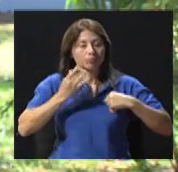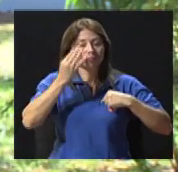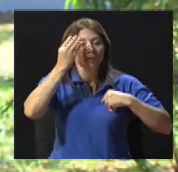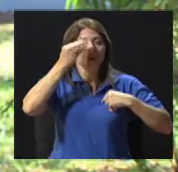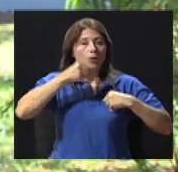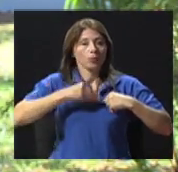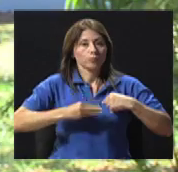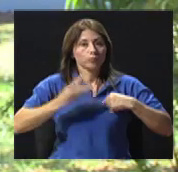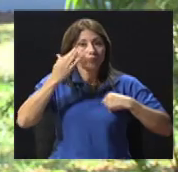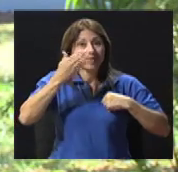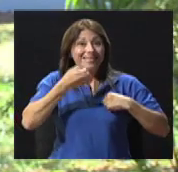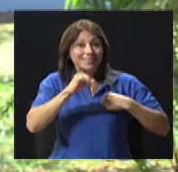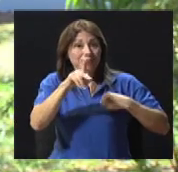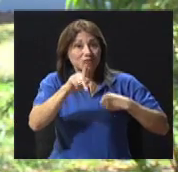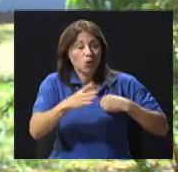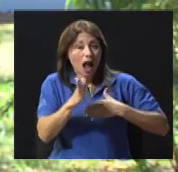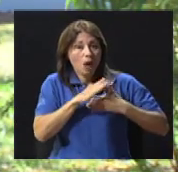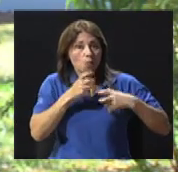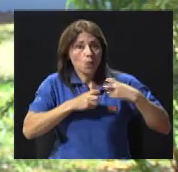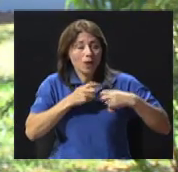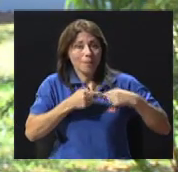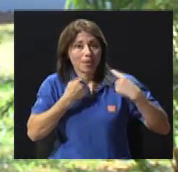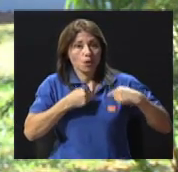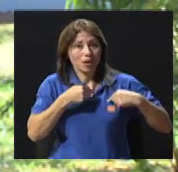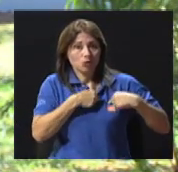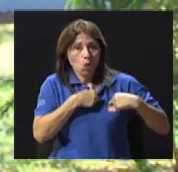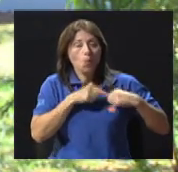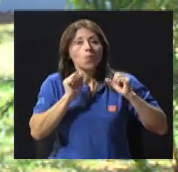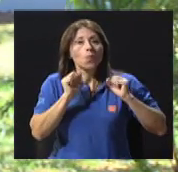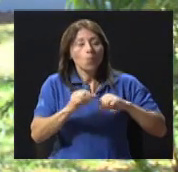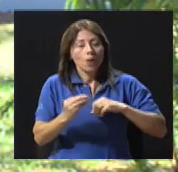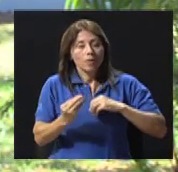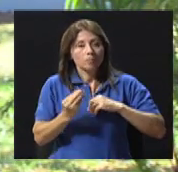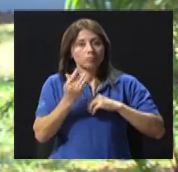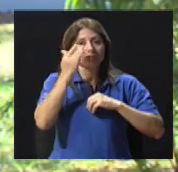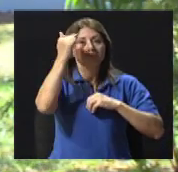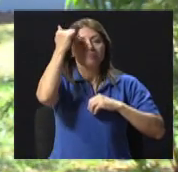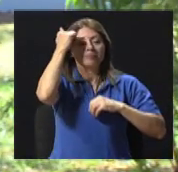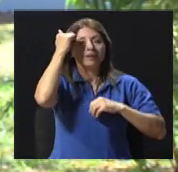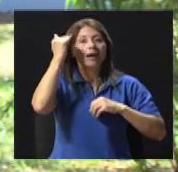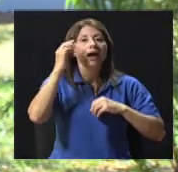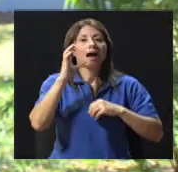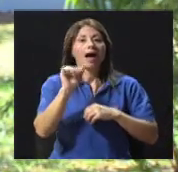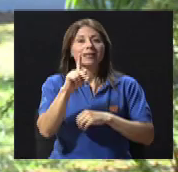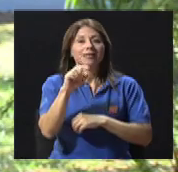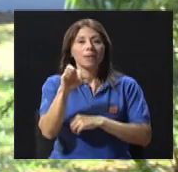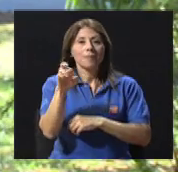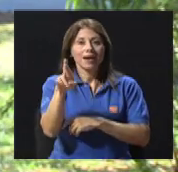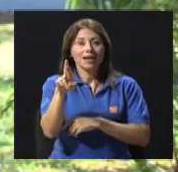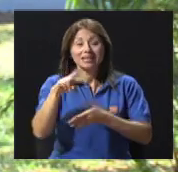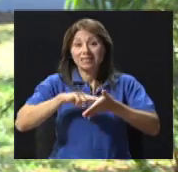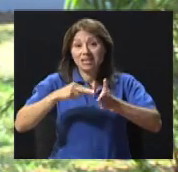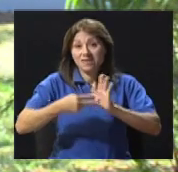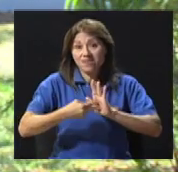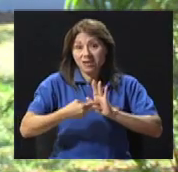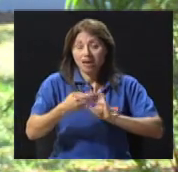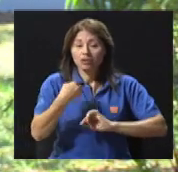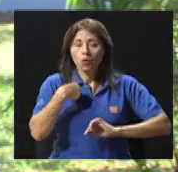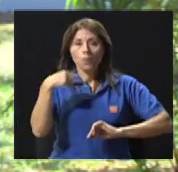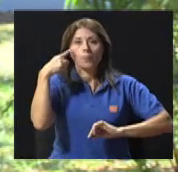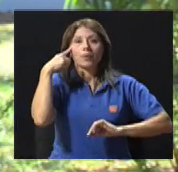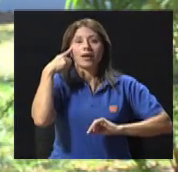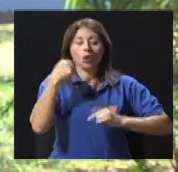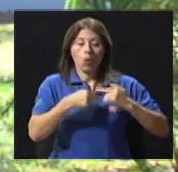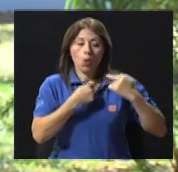consecuencias que puedan desarrollar el Alzheimer. Quiere decir que si estoy pensando en corazón, tengo que pensar los